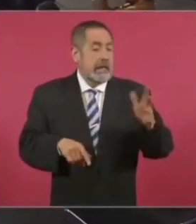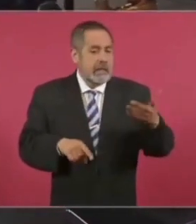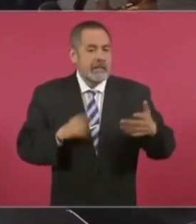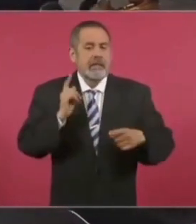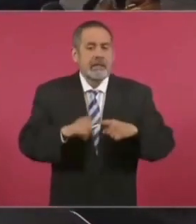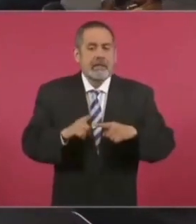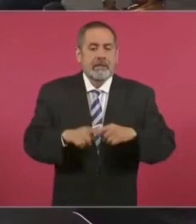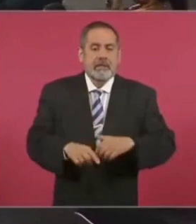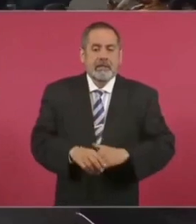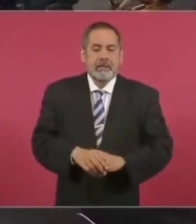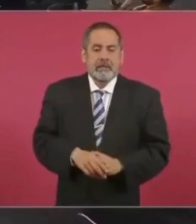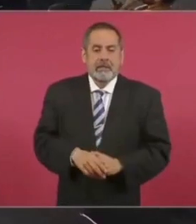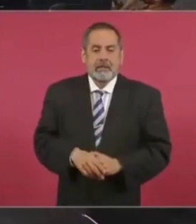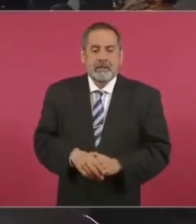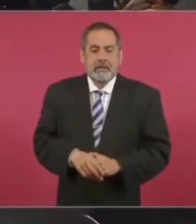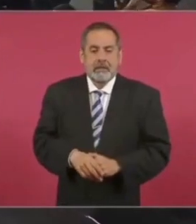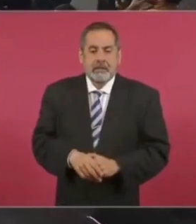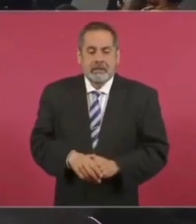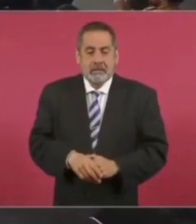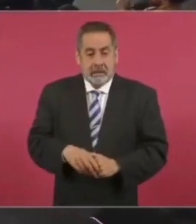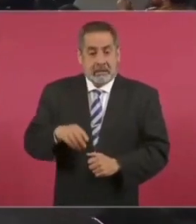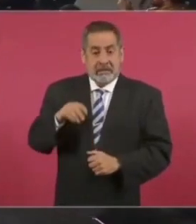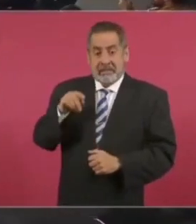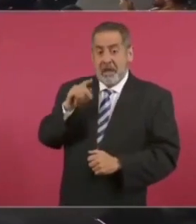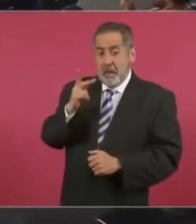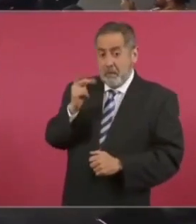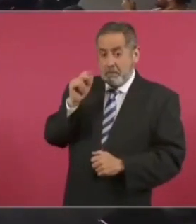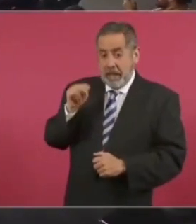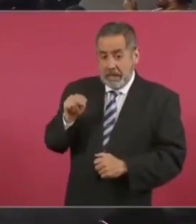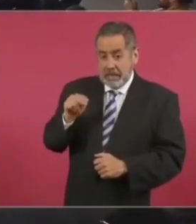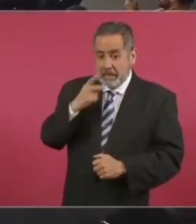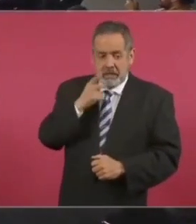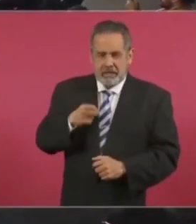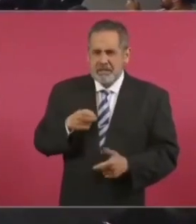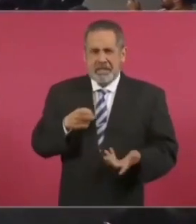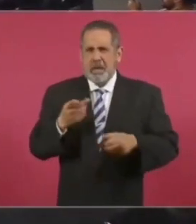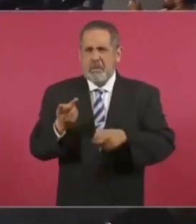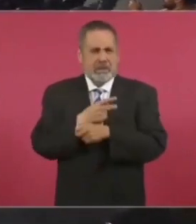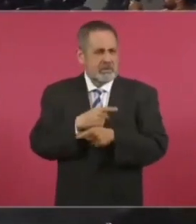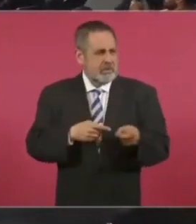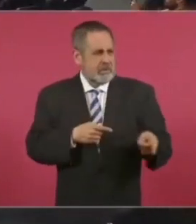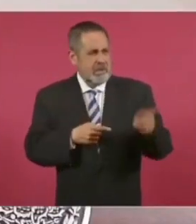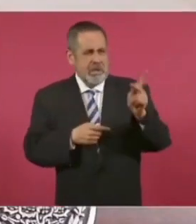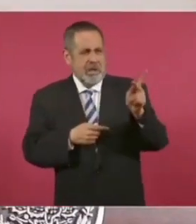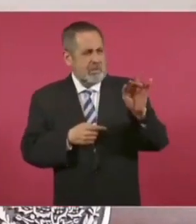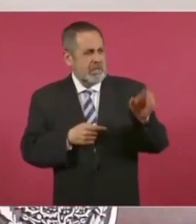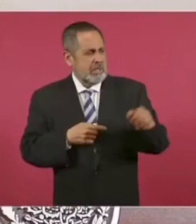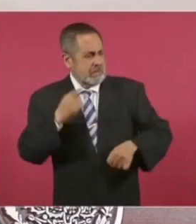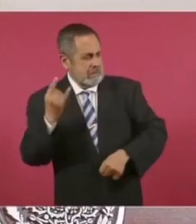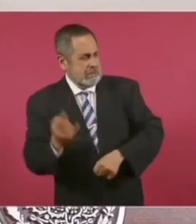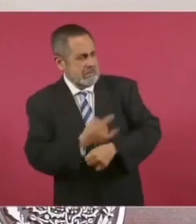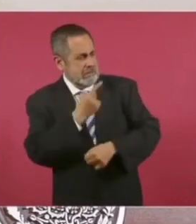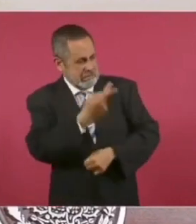de que ya no le están cumpliendo los del PRI,